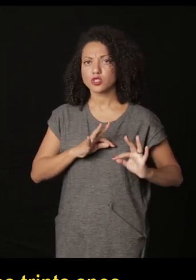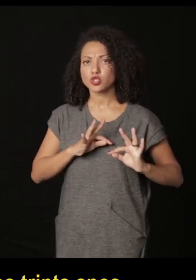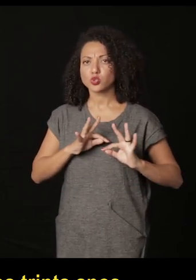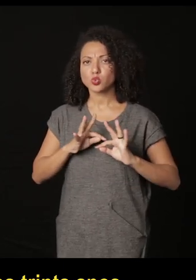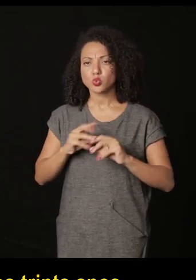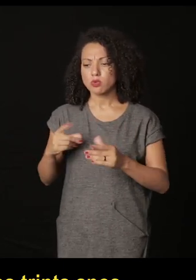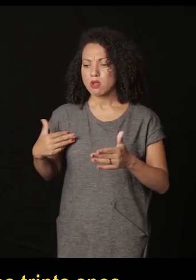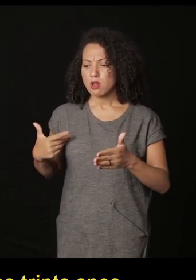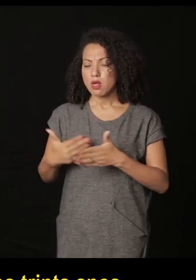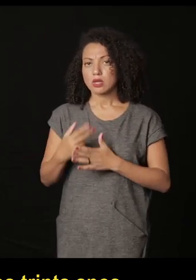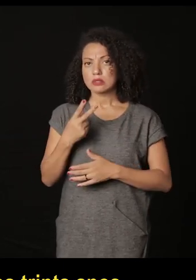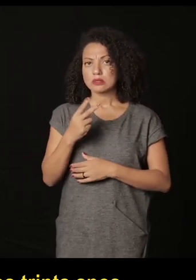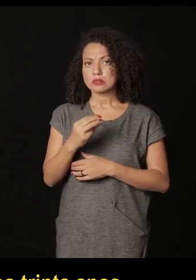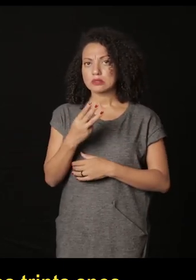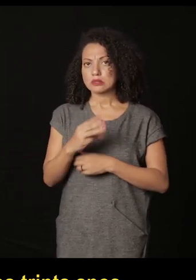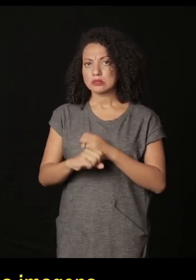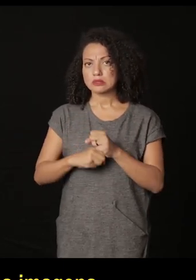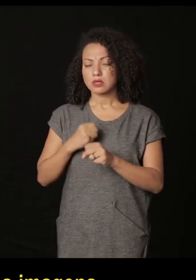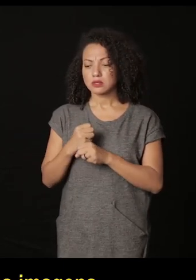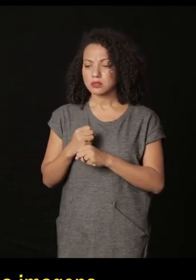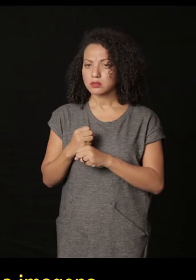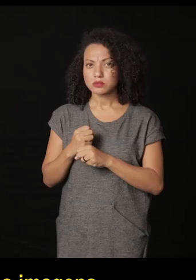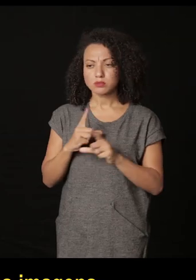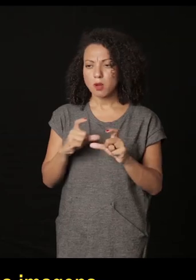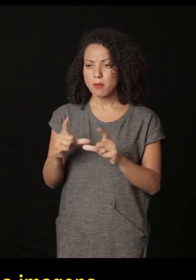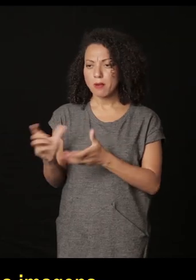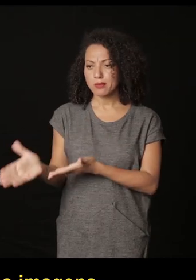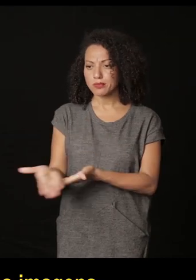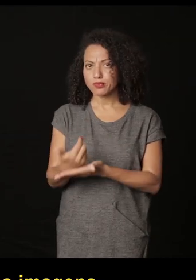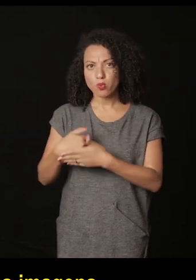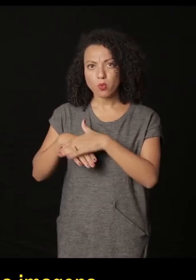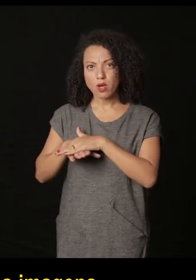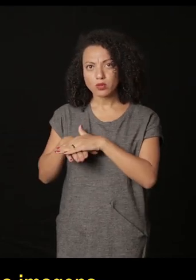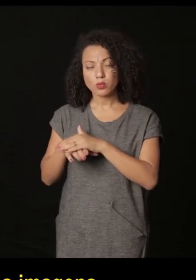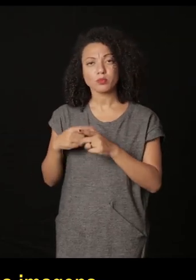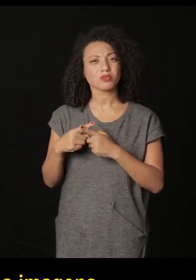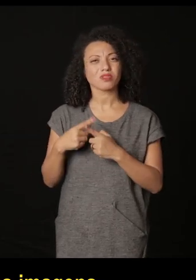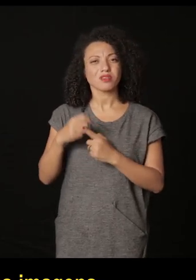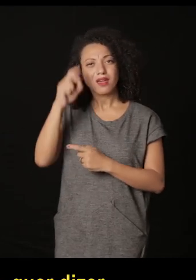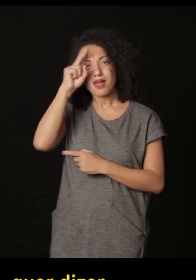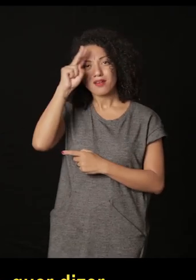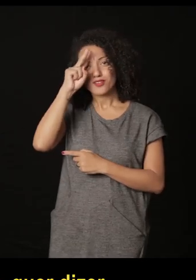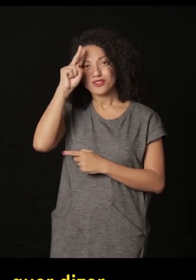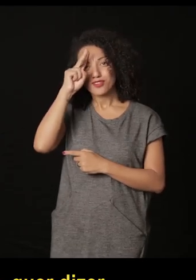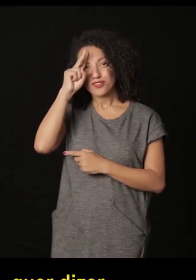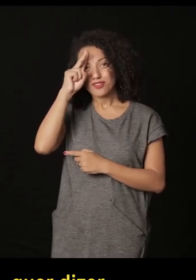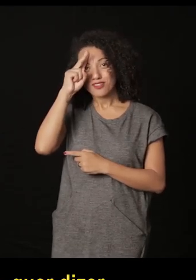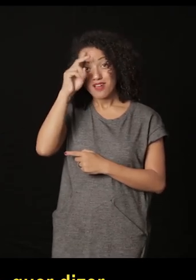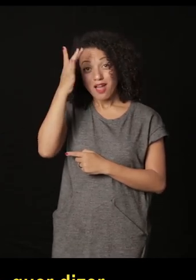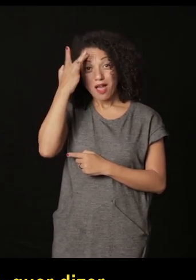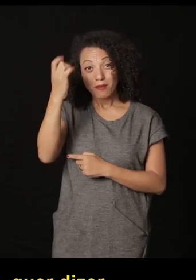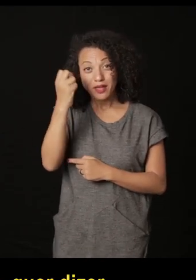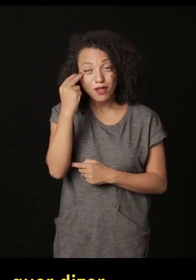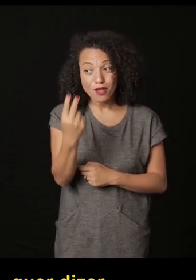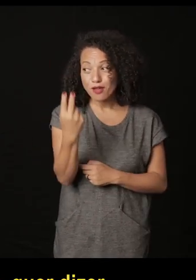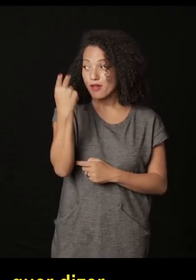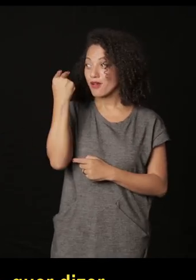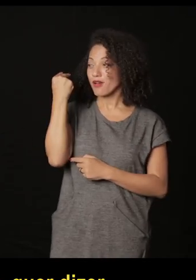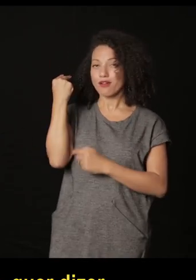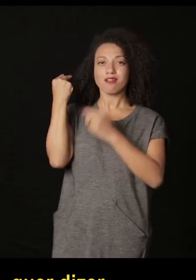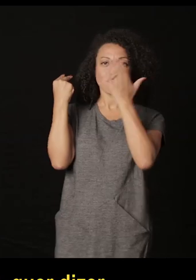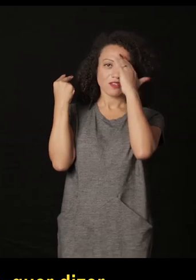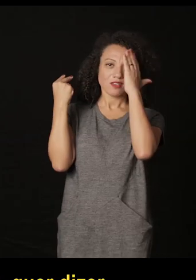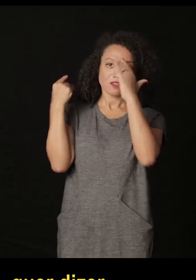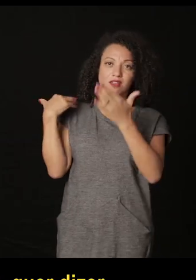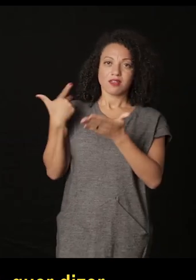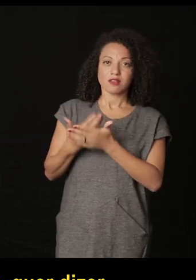era lo que se había producido en los últimos 30 años entonces empezar a guardar estas imágenes ¿por qué? porque son la memoria del mañana es decir podemos